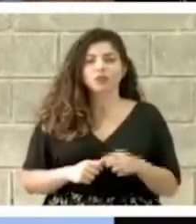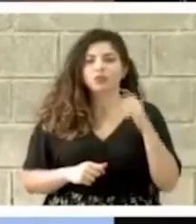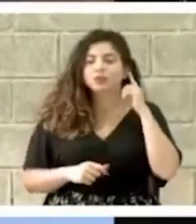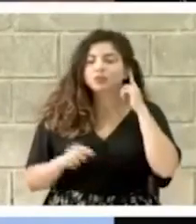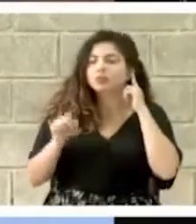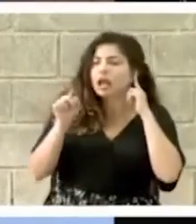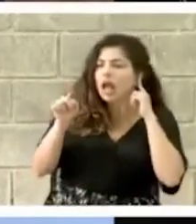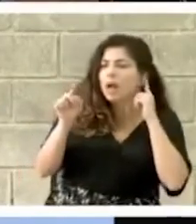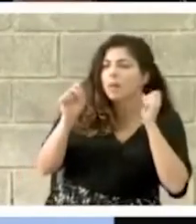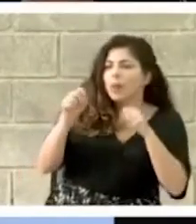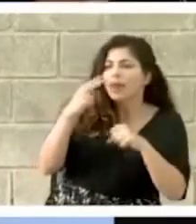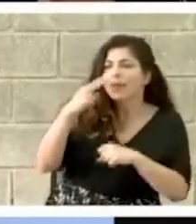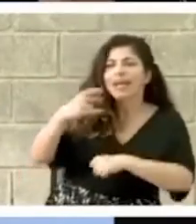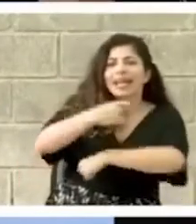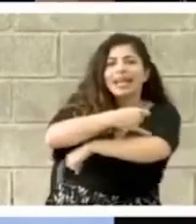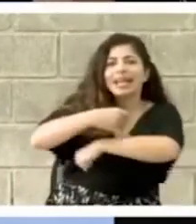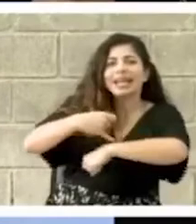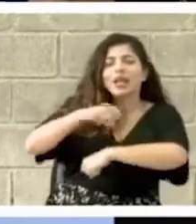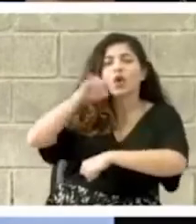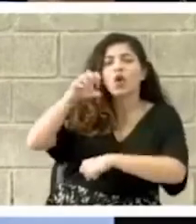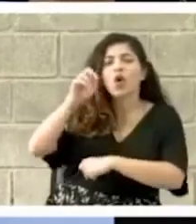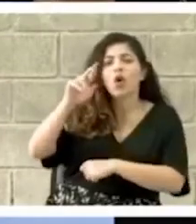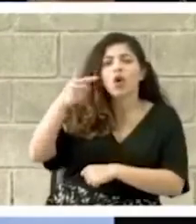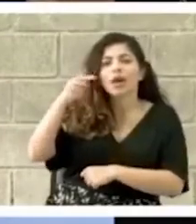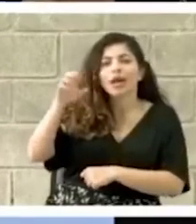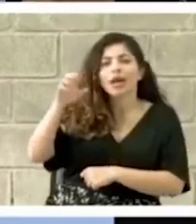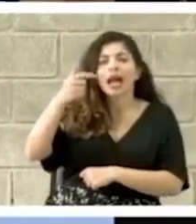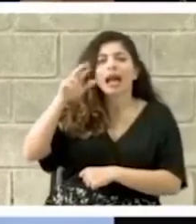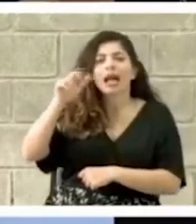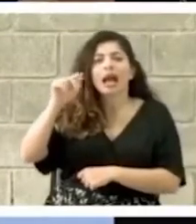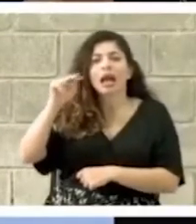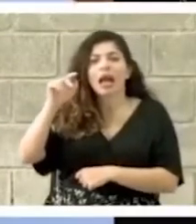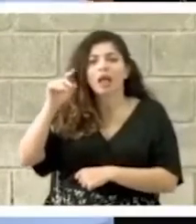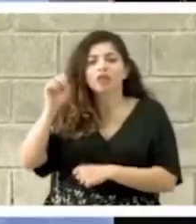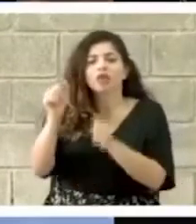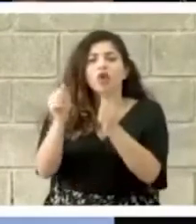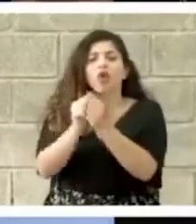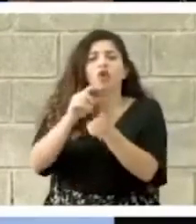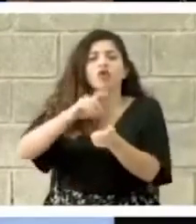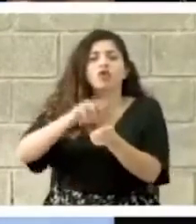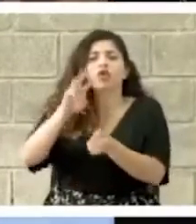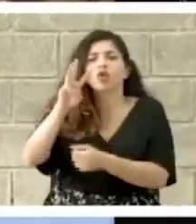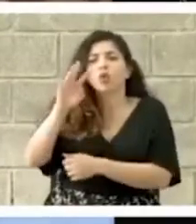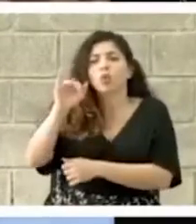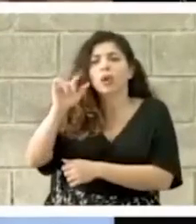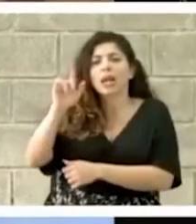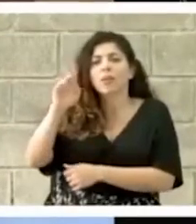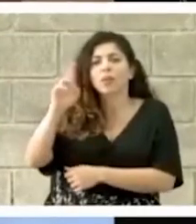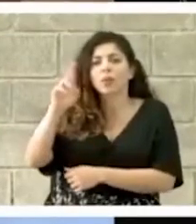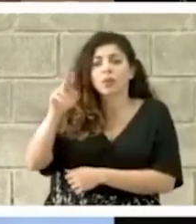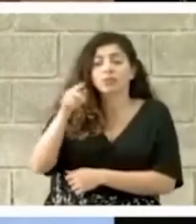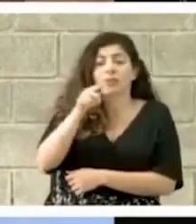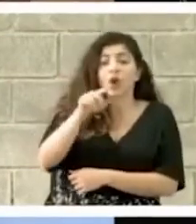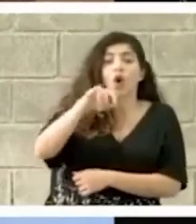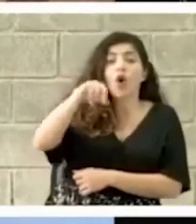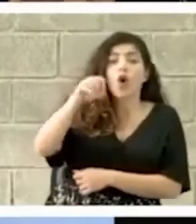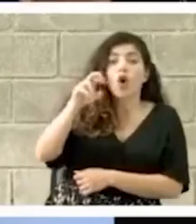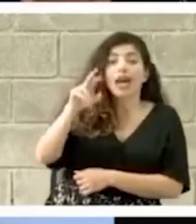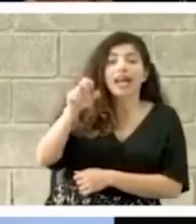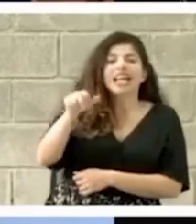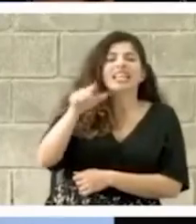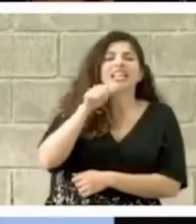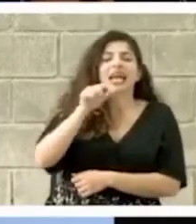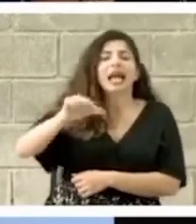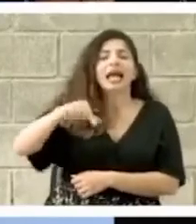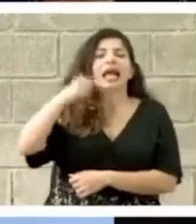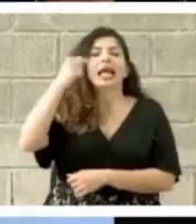Aquí vemos al ingeniero Jorge Granados con el doctor Wilbur Díaz. Jorge Granados es el gerente